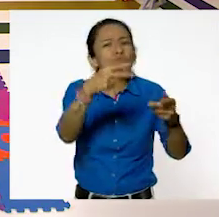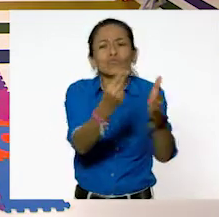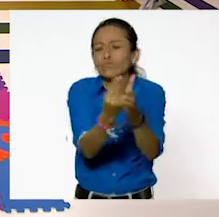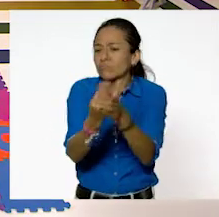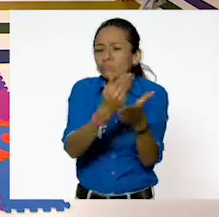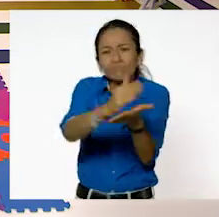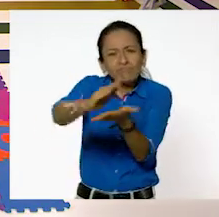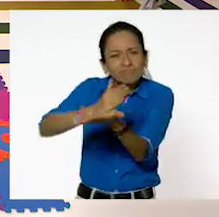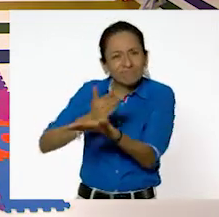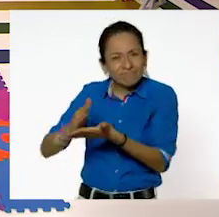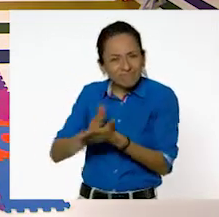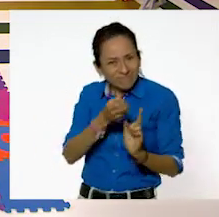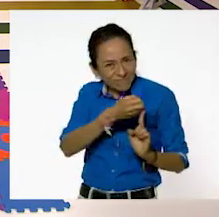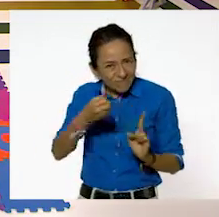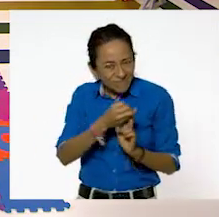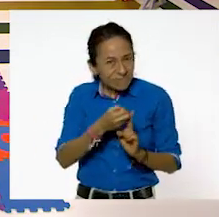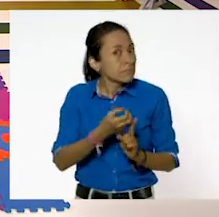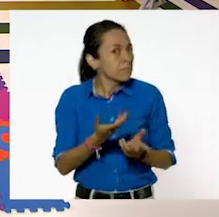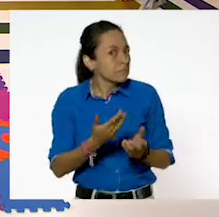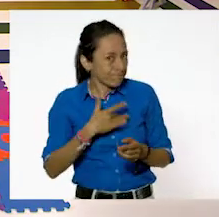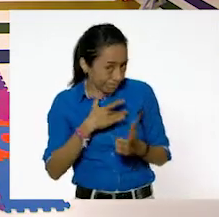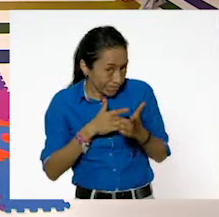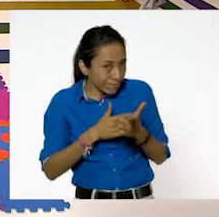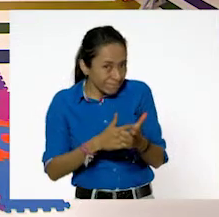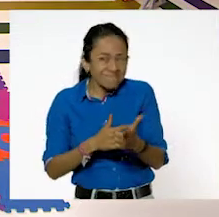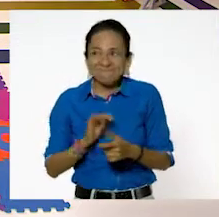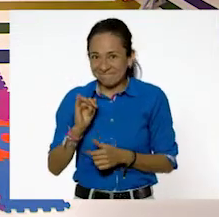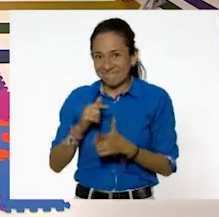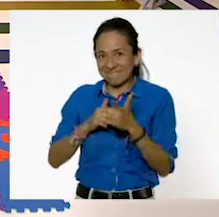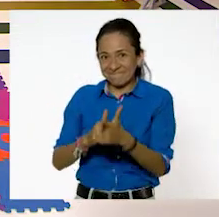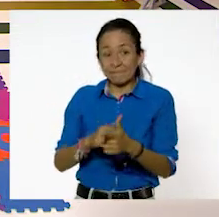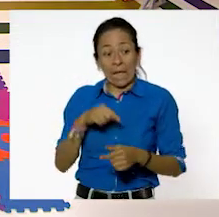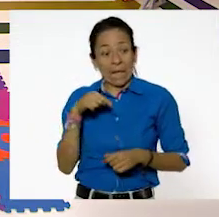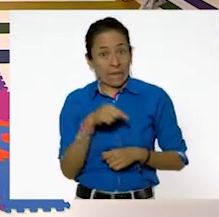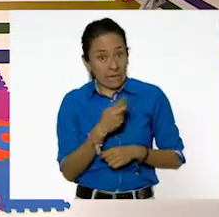ver, vamos a seguir. Me encanta. Hay que tener mucho cuidado con este material.